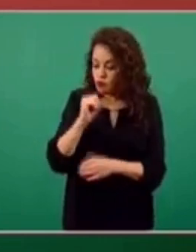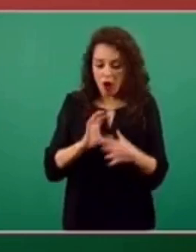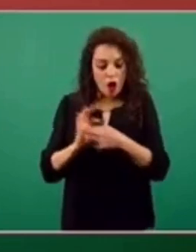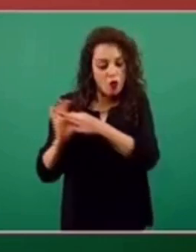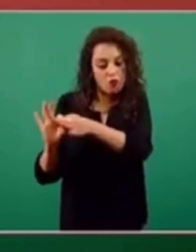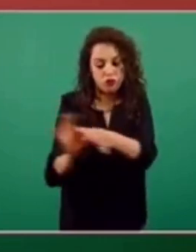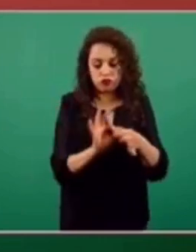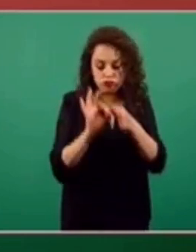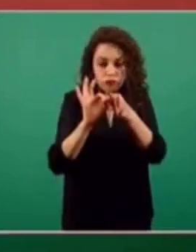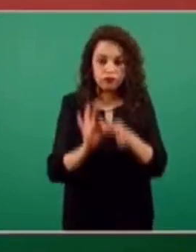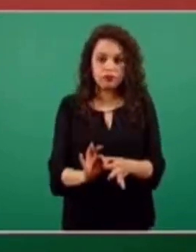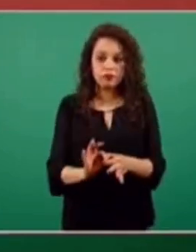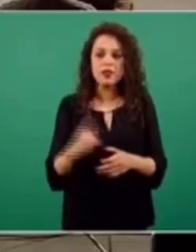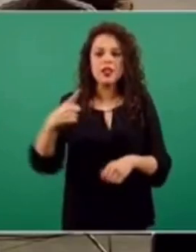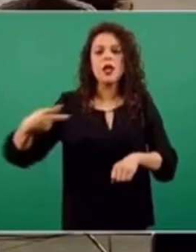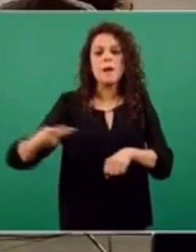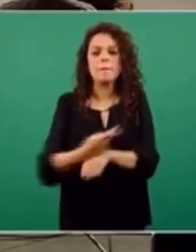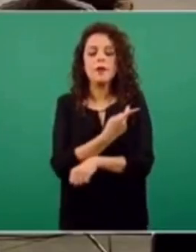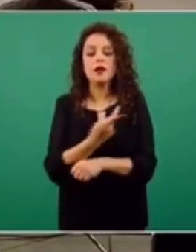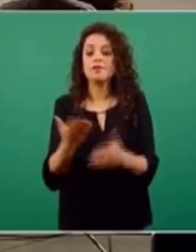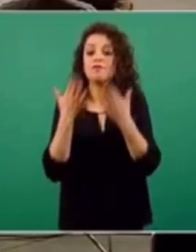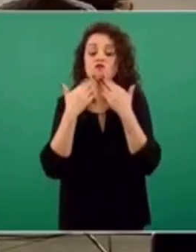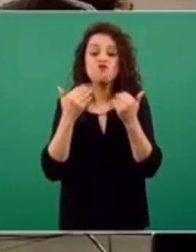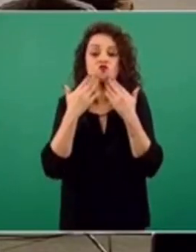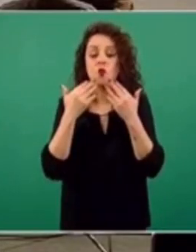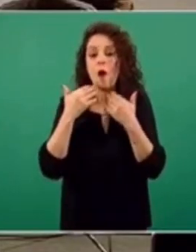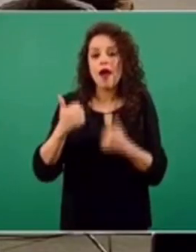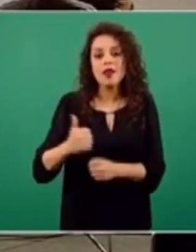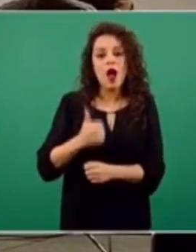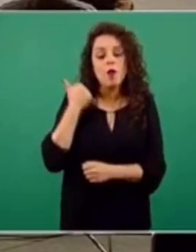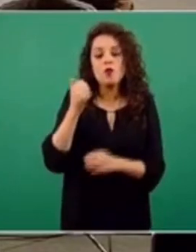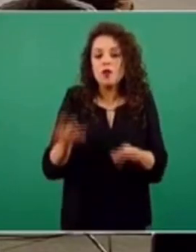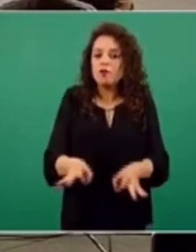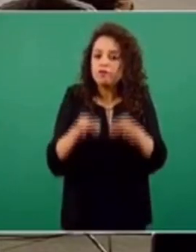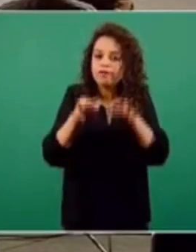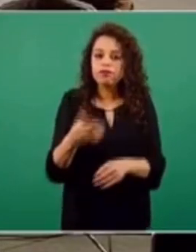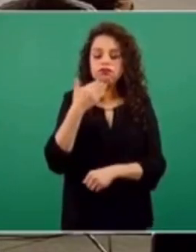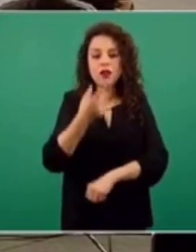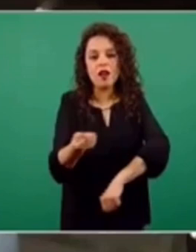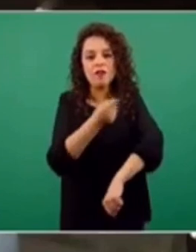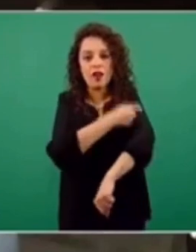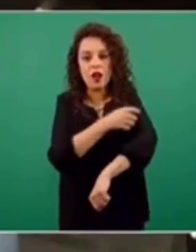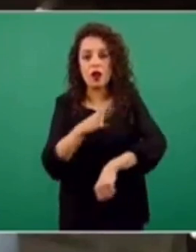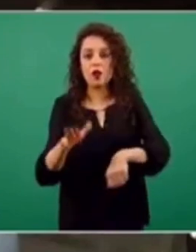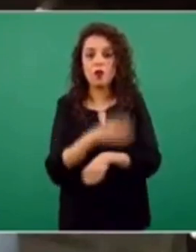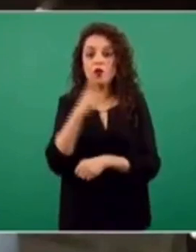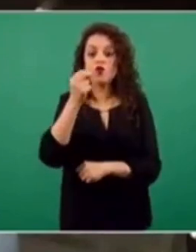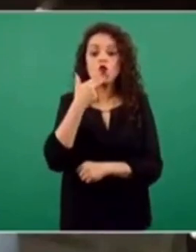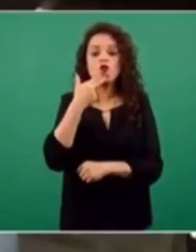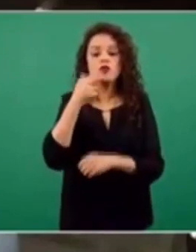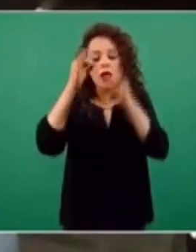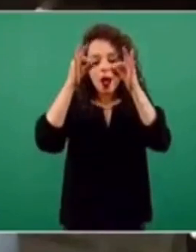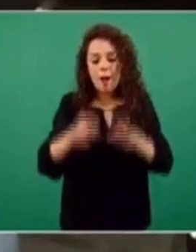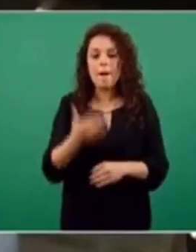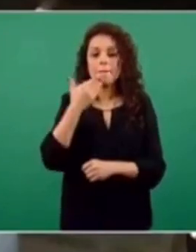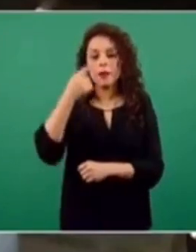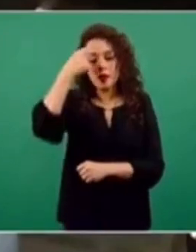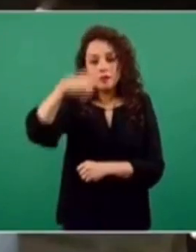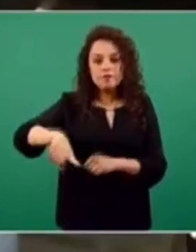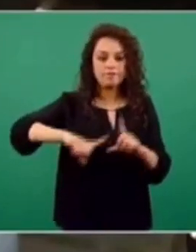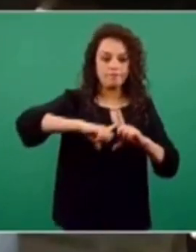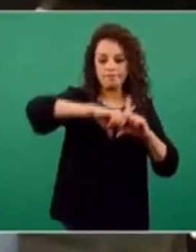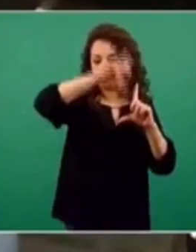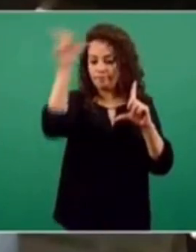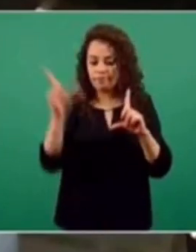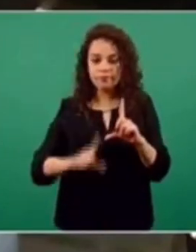tendríamos un desaprovechamiento de las vacunas porque no se lograría el uso óptimo para una nación que es una